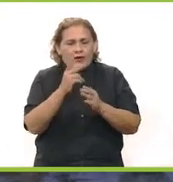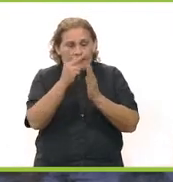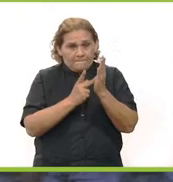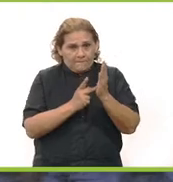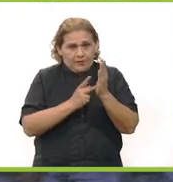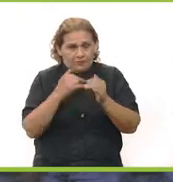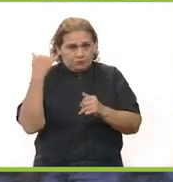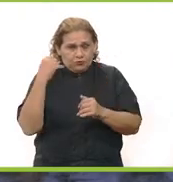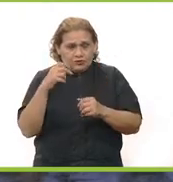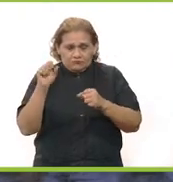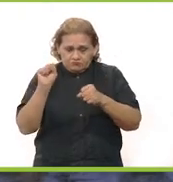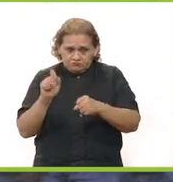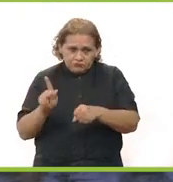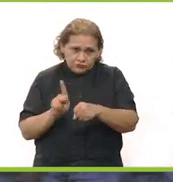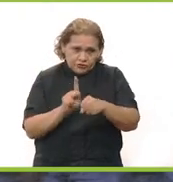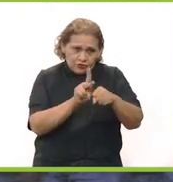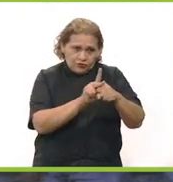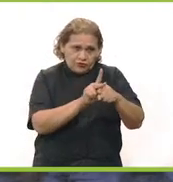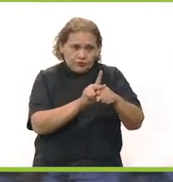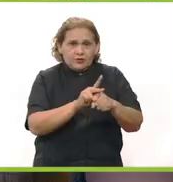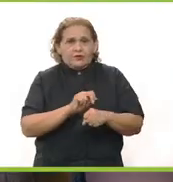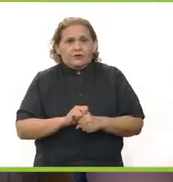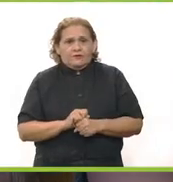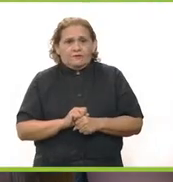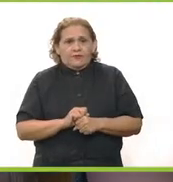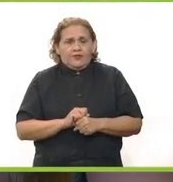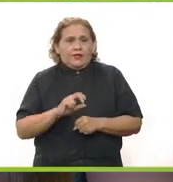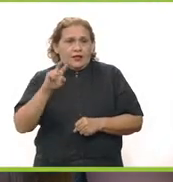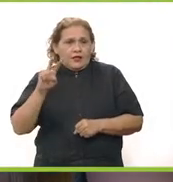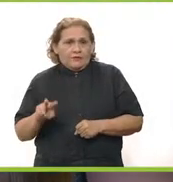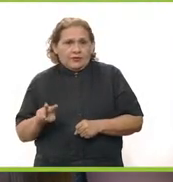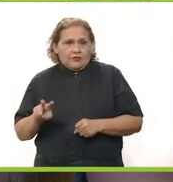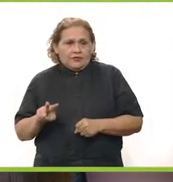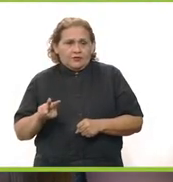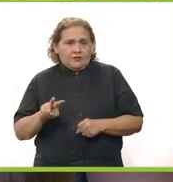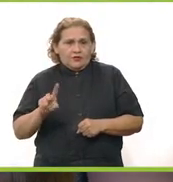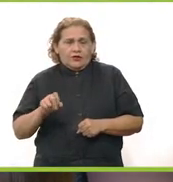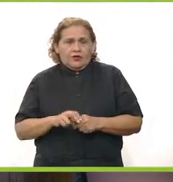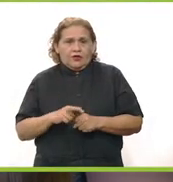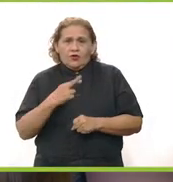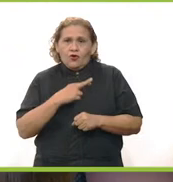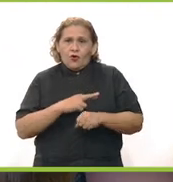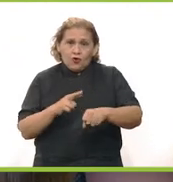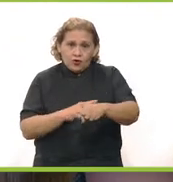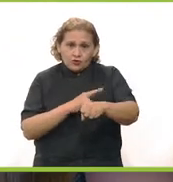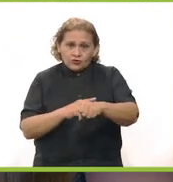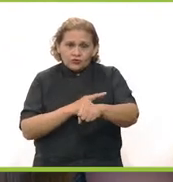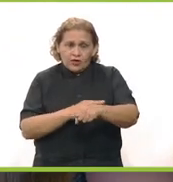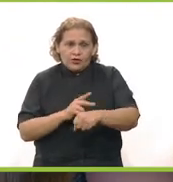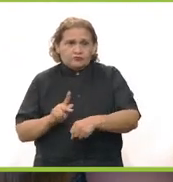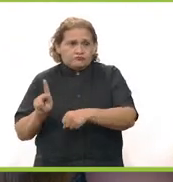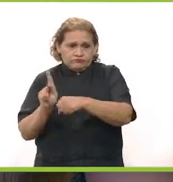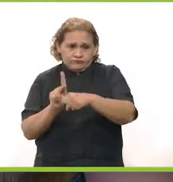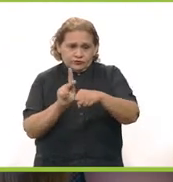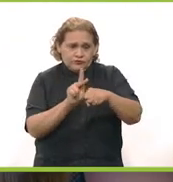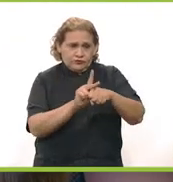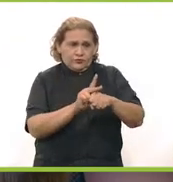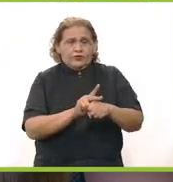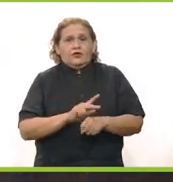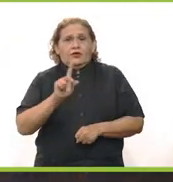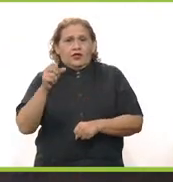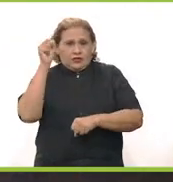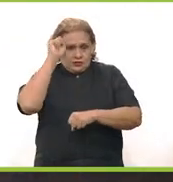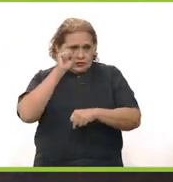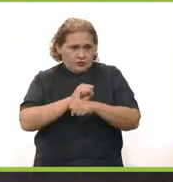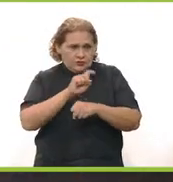implementación del plan Yucatán Seguro. Así es, Libden. La verdad es que muy buenos resultados en materia de seguridad. Como tú